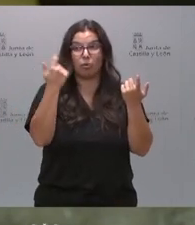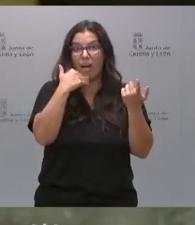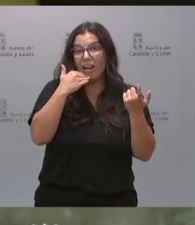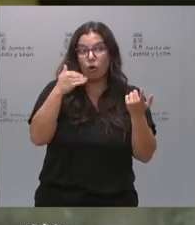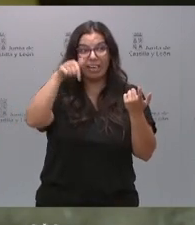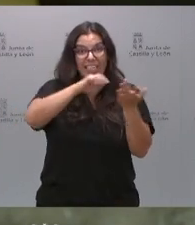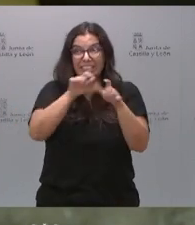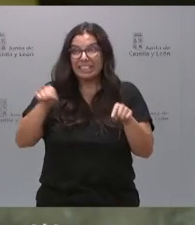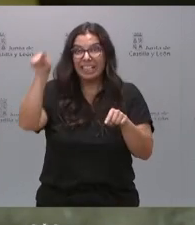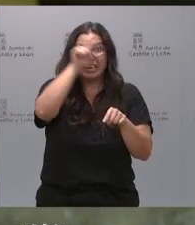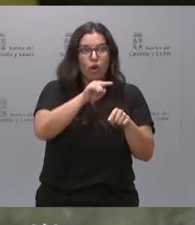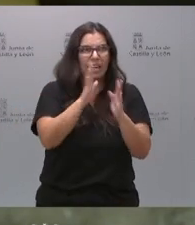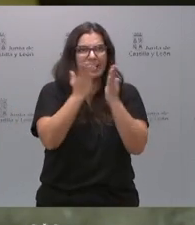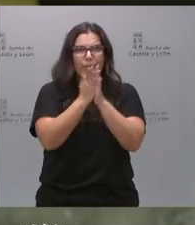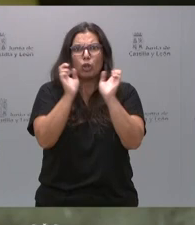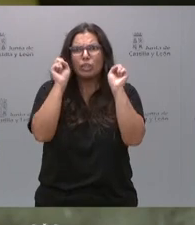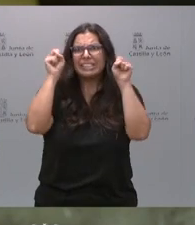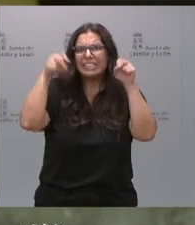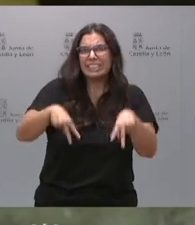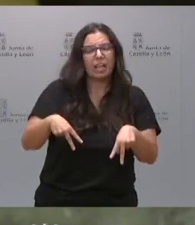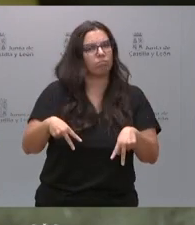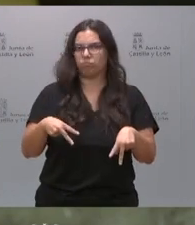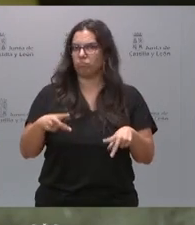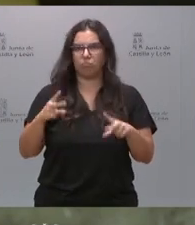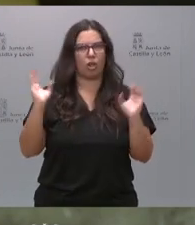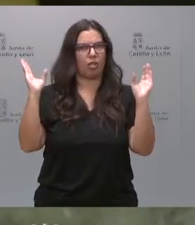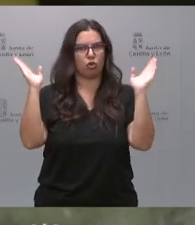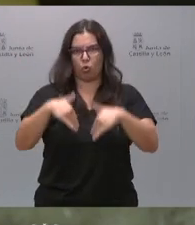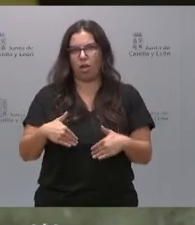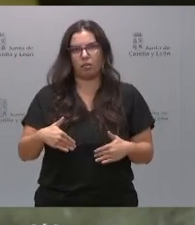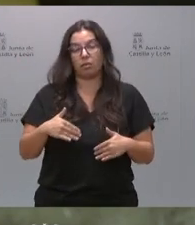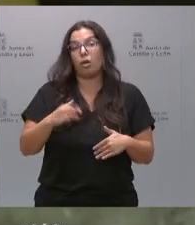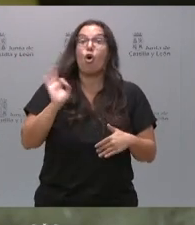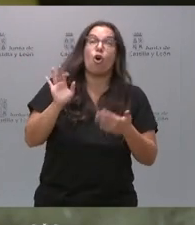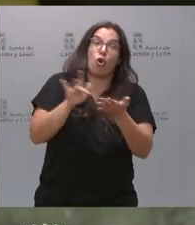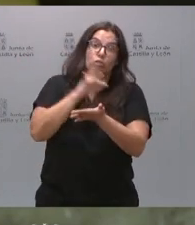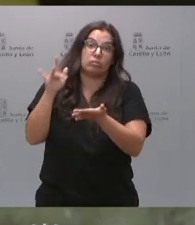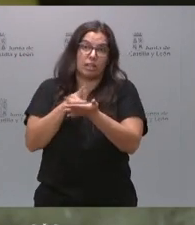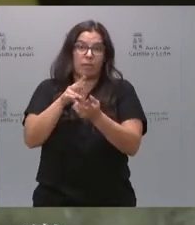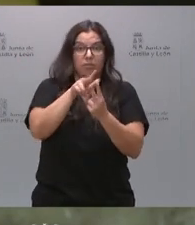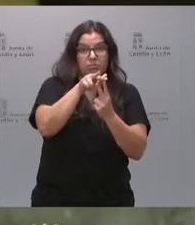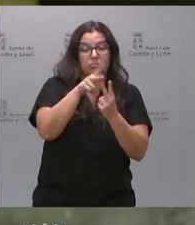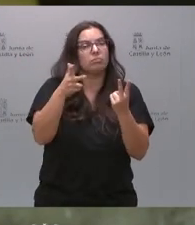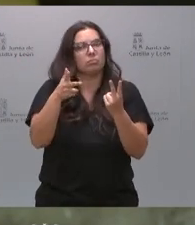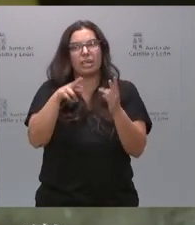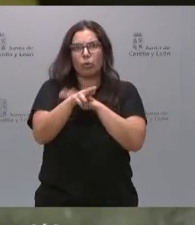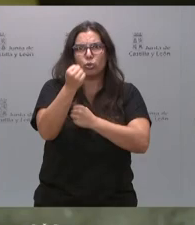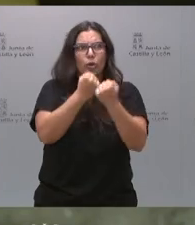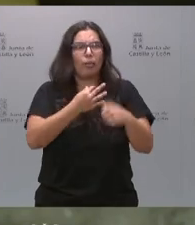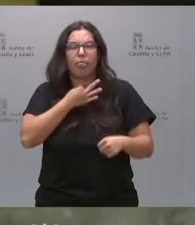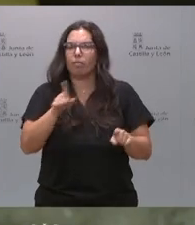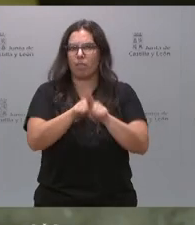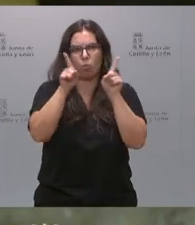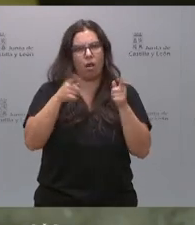León que no pueda acceder a los libros de texto o a los dispositivos tecnológicos por falta de recursos económicos.